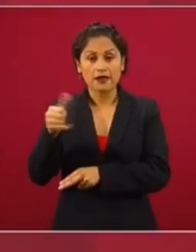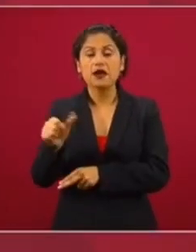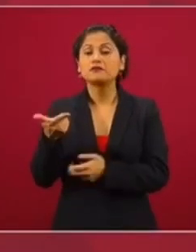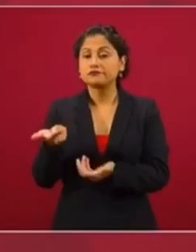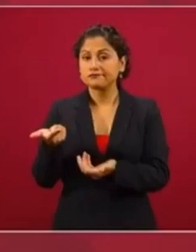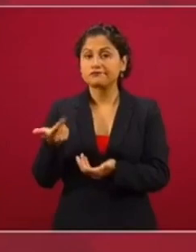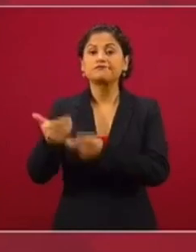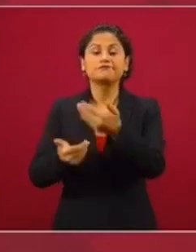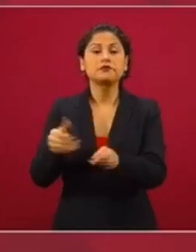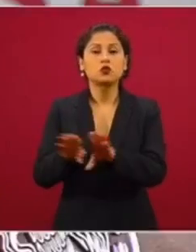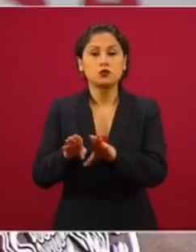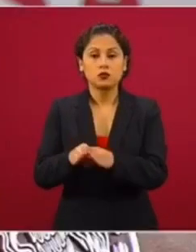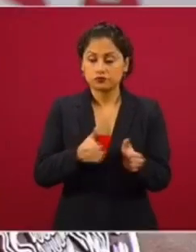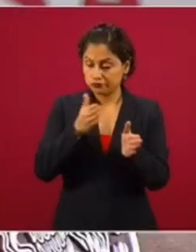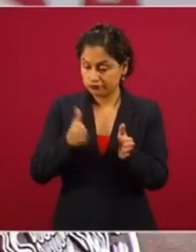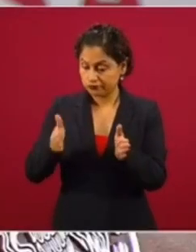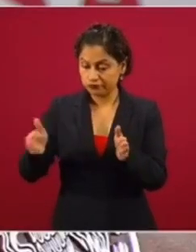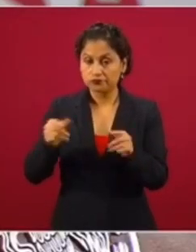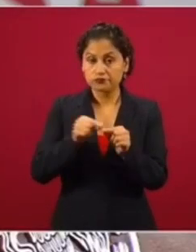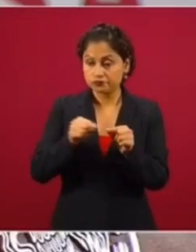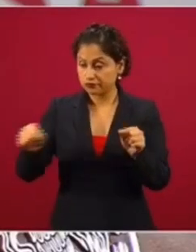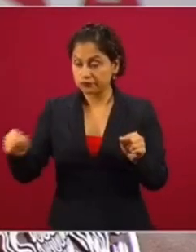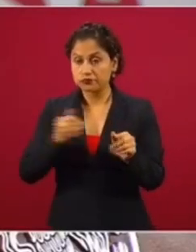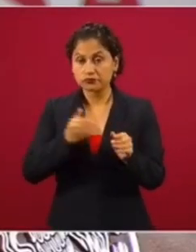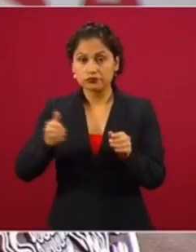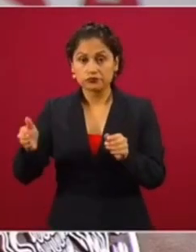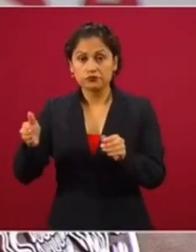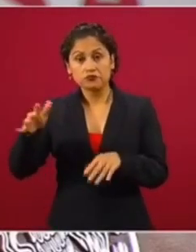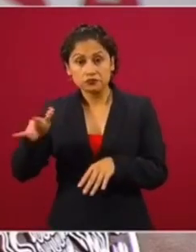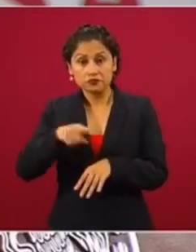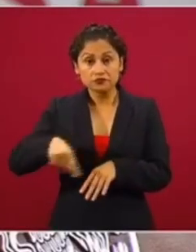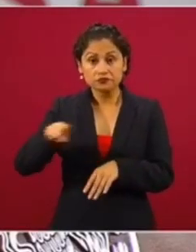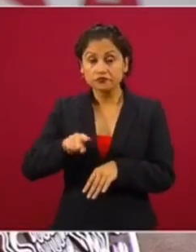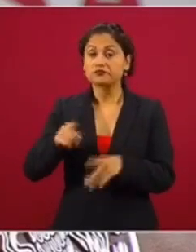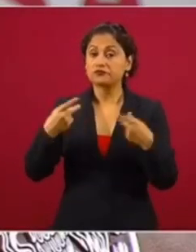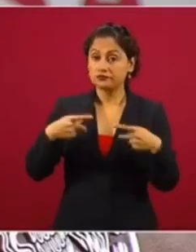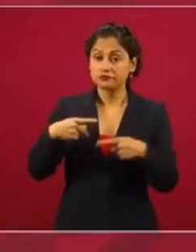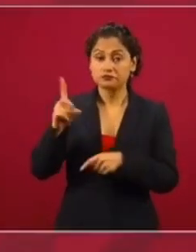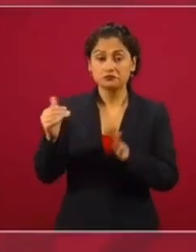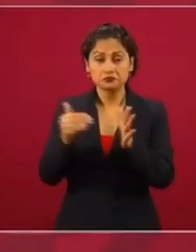En 3.000, ya estamos considerando que son 30.000 empleos por tramo.